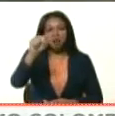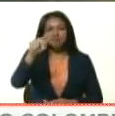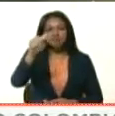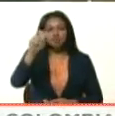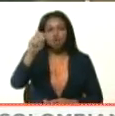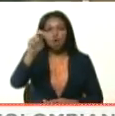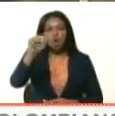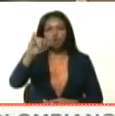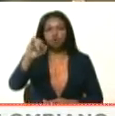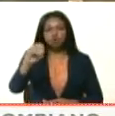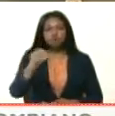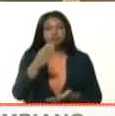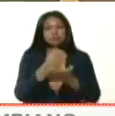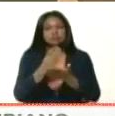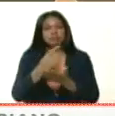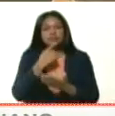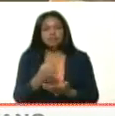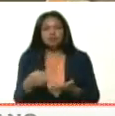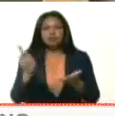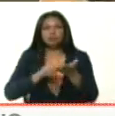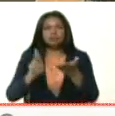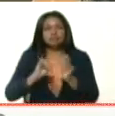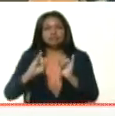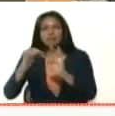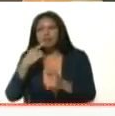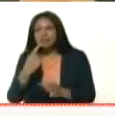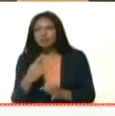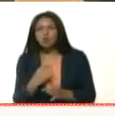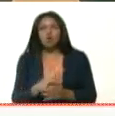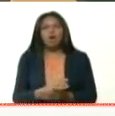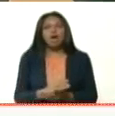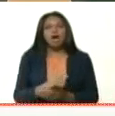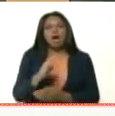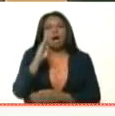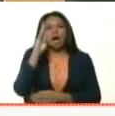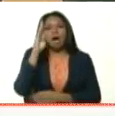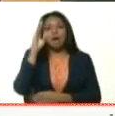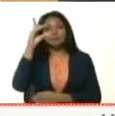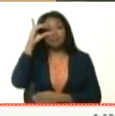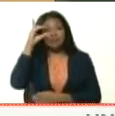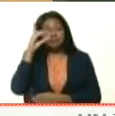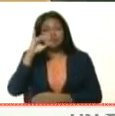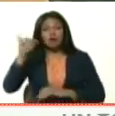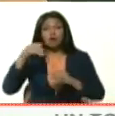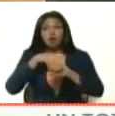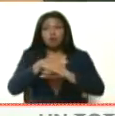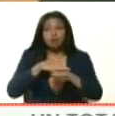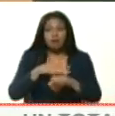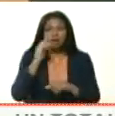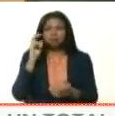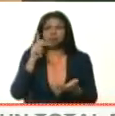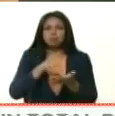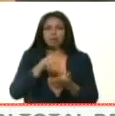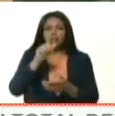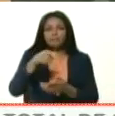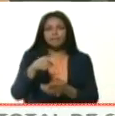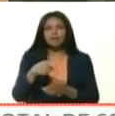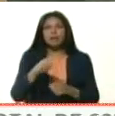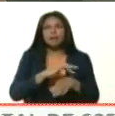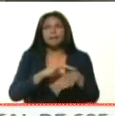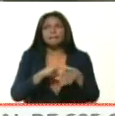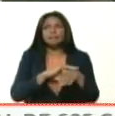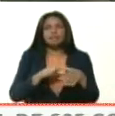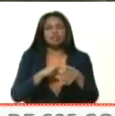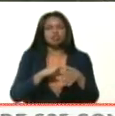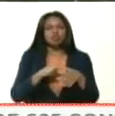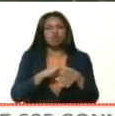Yo siempre digo, Jorge lo sabe, Delsi, ahí está Hipólito, ahí está la ministra Gabriela,